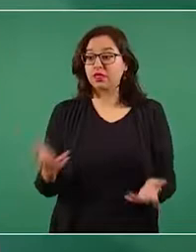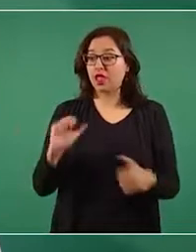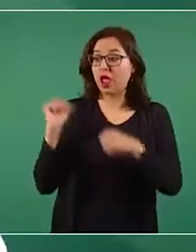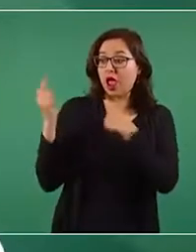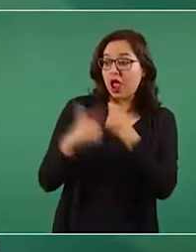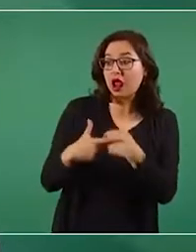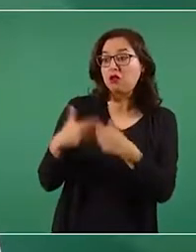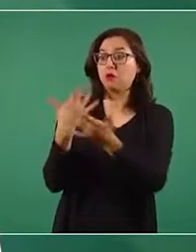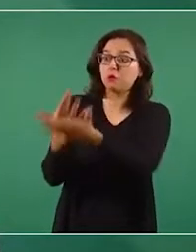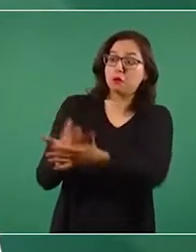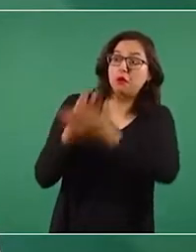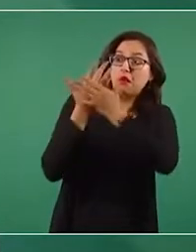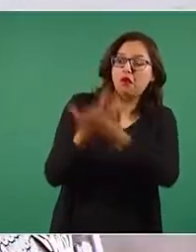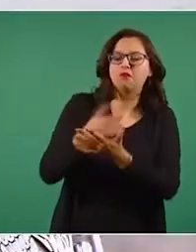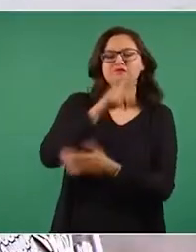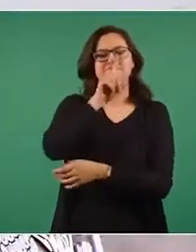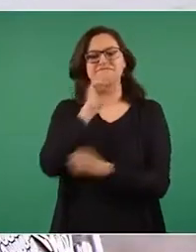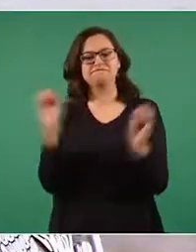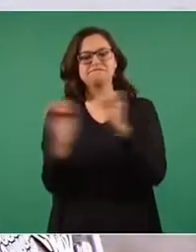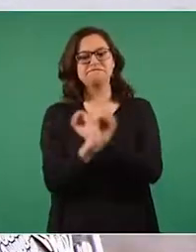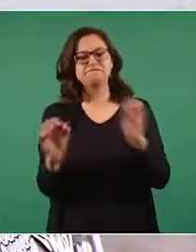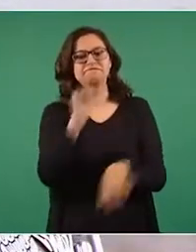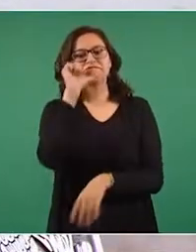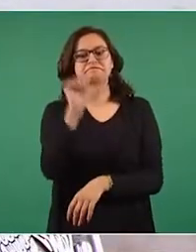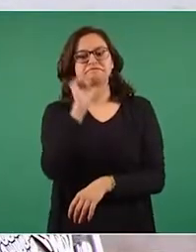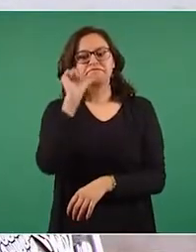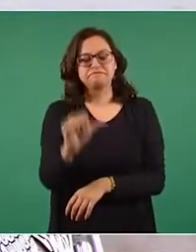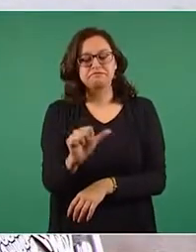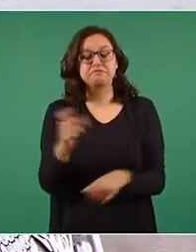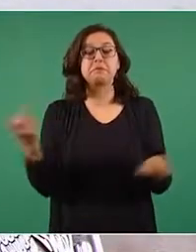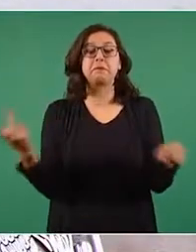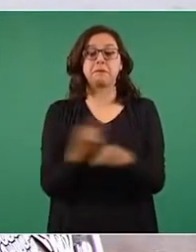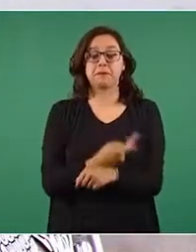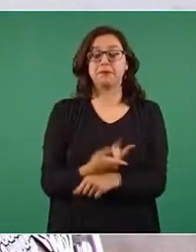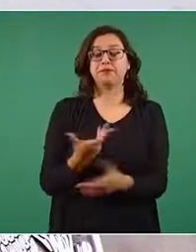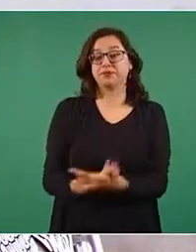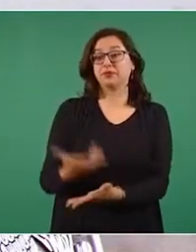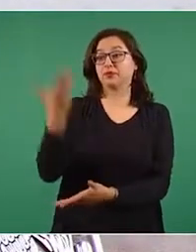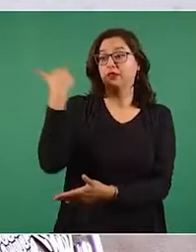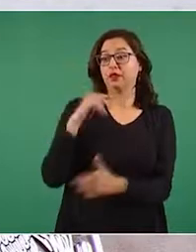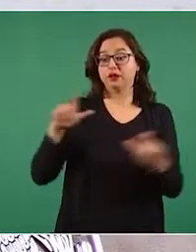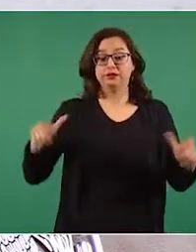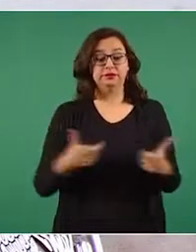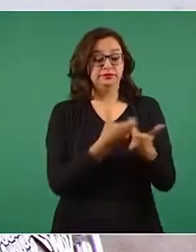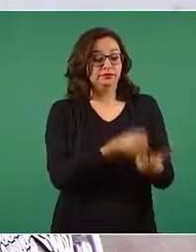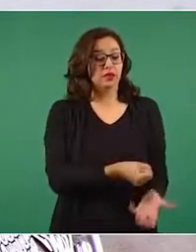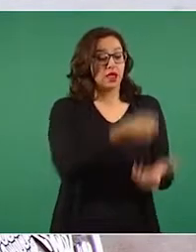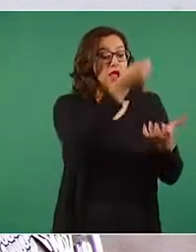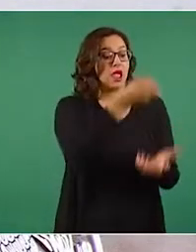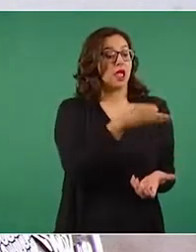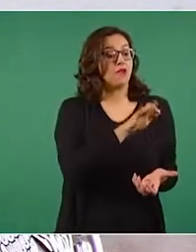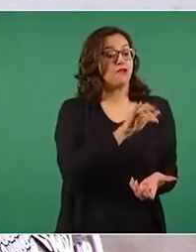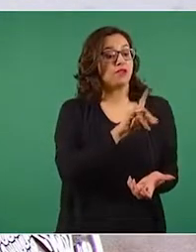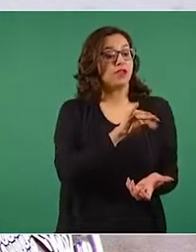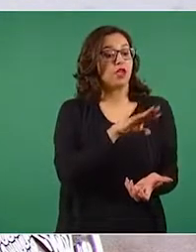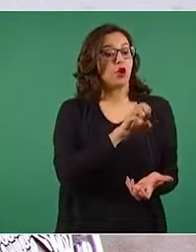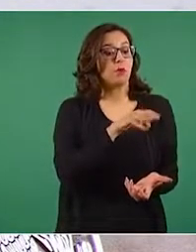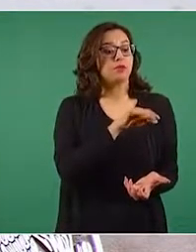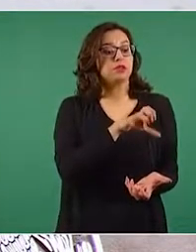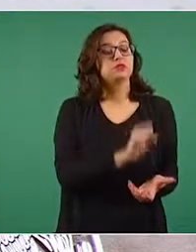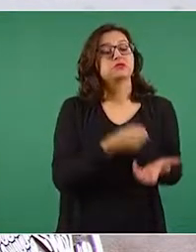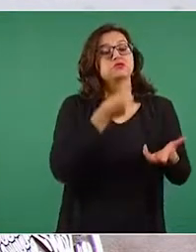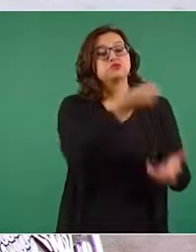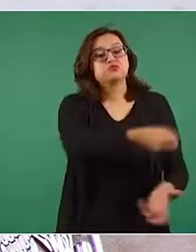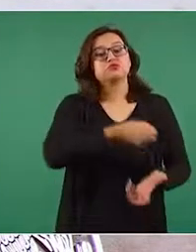retraso alguno, por el contrario, los recursos que antes iban a fideicomisos ahora se encuentran en las tesorerías de